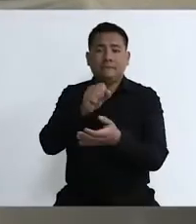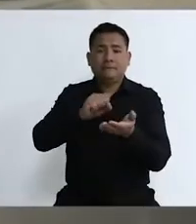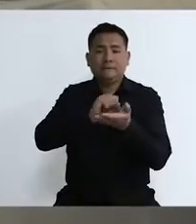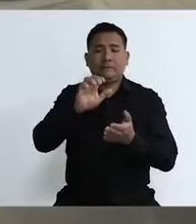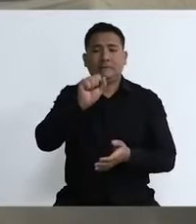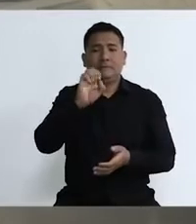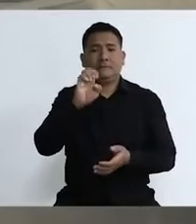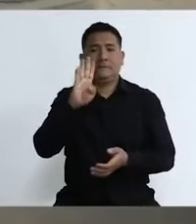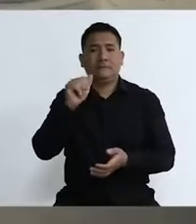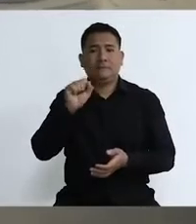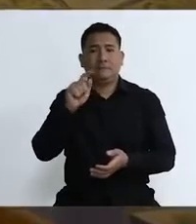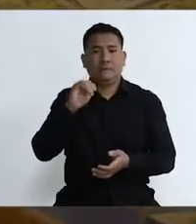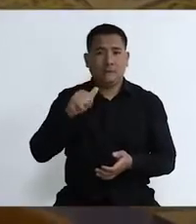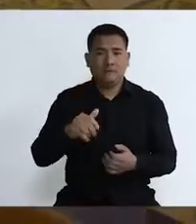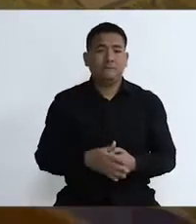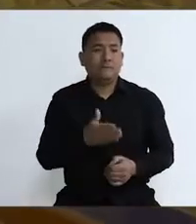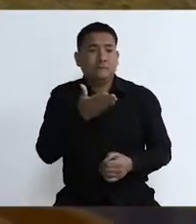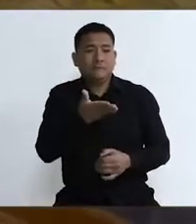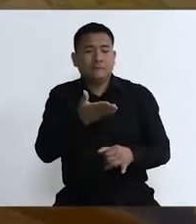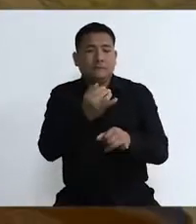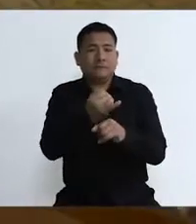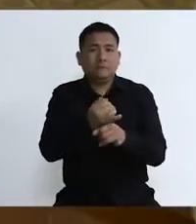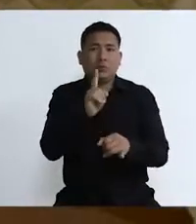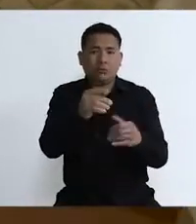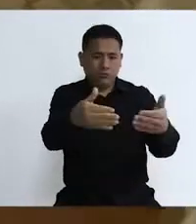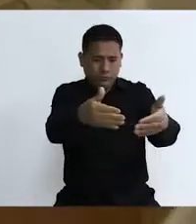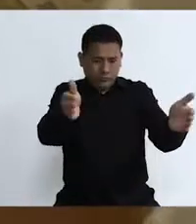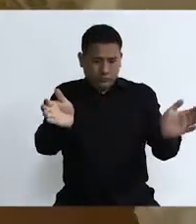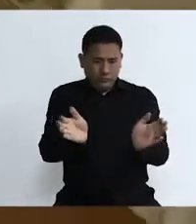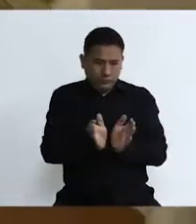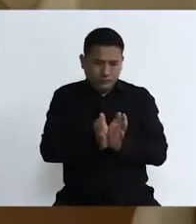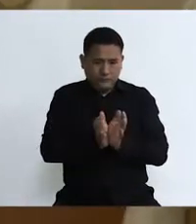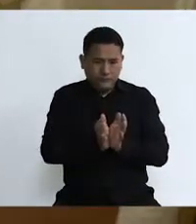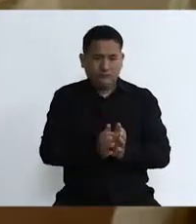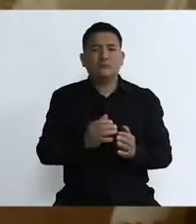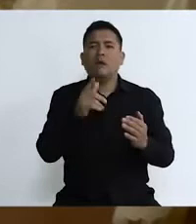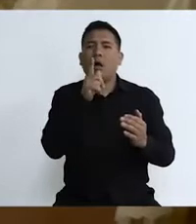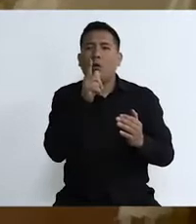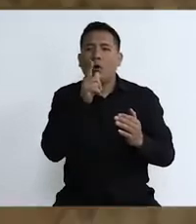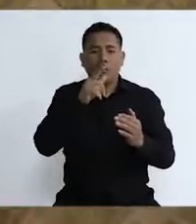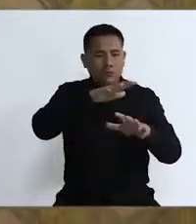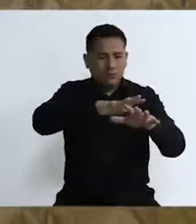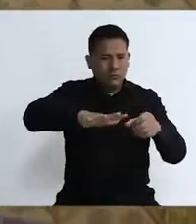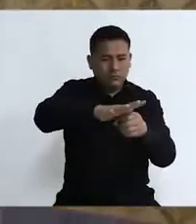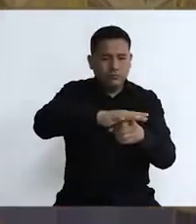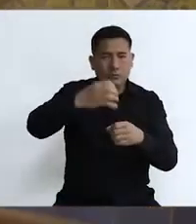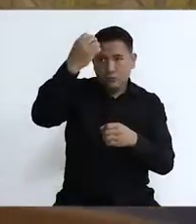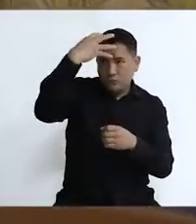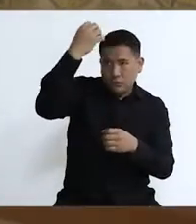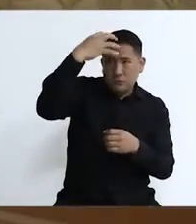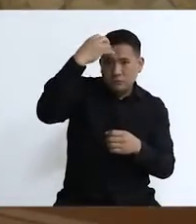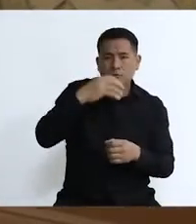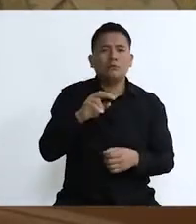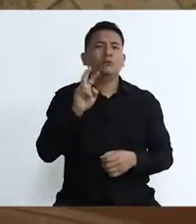Iglesia de San Sebastián Aquí en esta pila bautismal, que alguna vez estuvo forrada en plata, se bautizaron dos santos peruanos